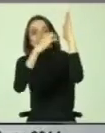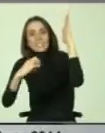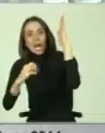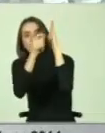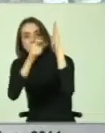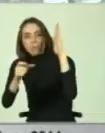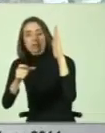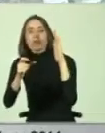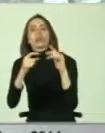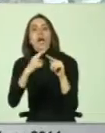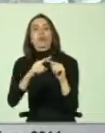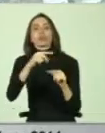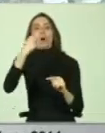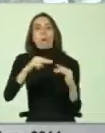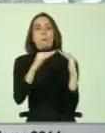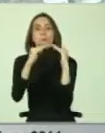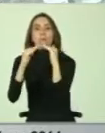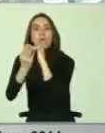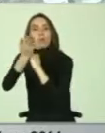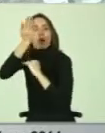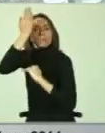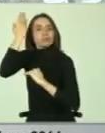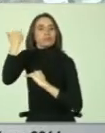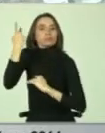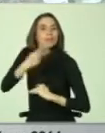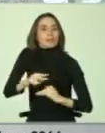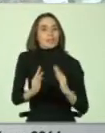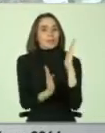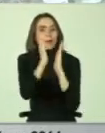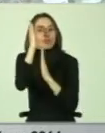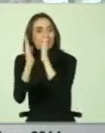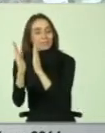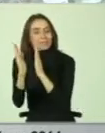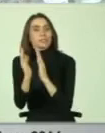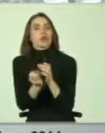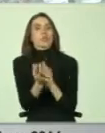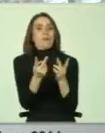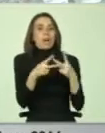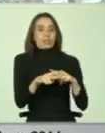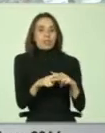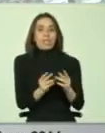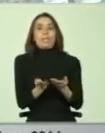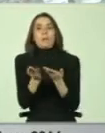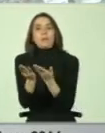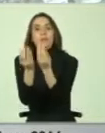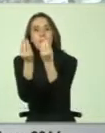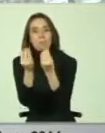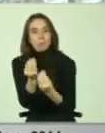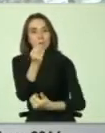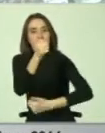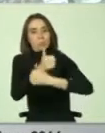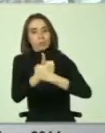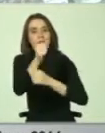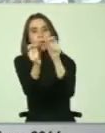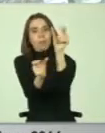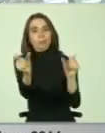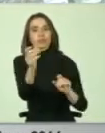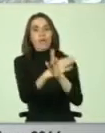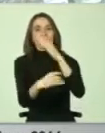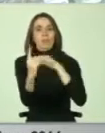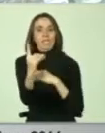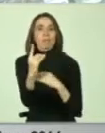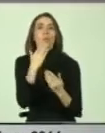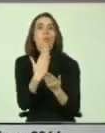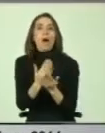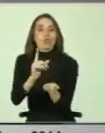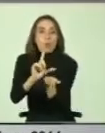trabajando nosotros y que existe la voluntad de conocer nuevas técnicas que permitan la atención adecuada y profesional para personas con discapacidad en zona de